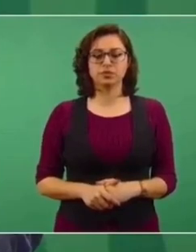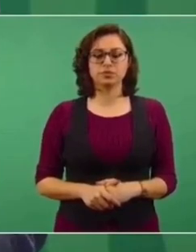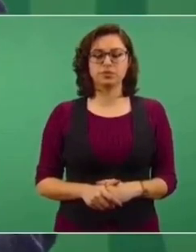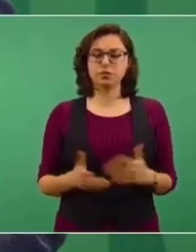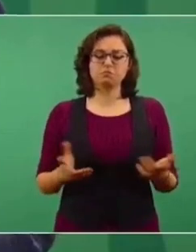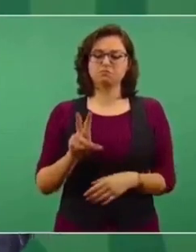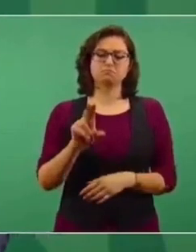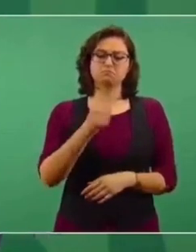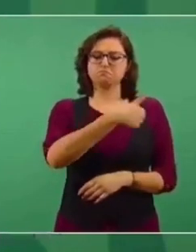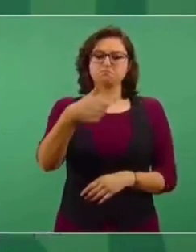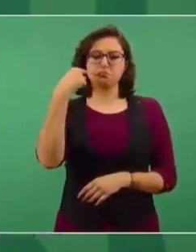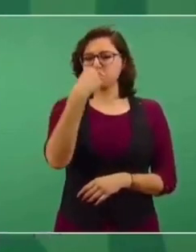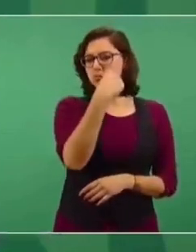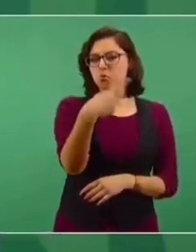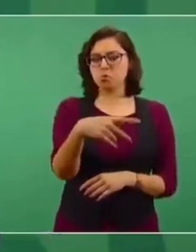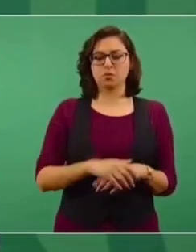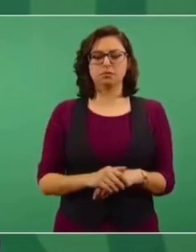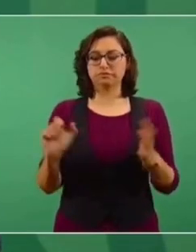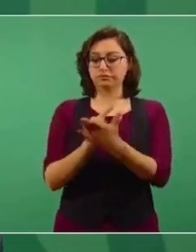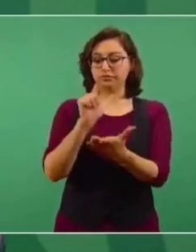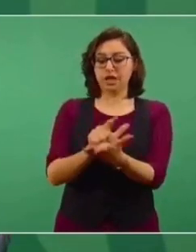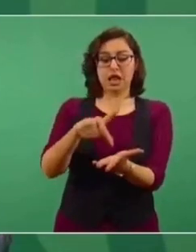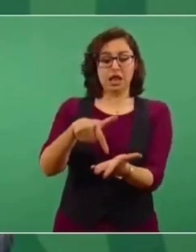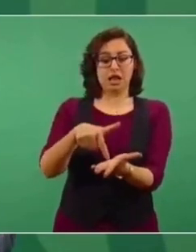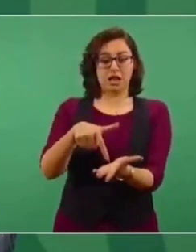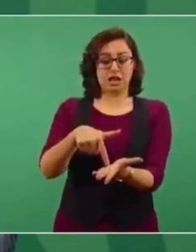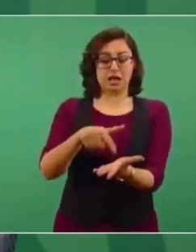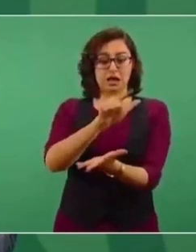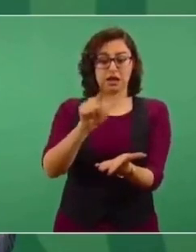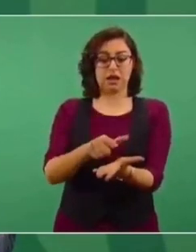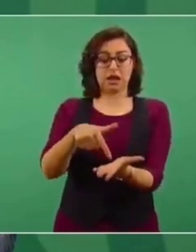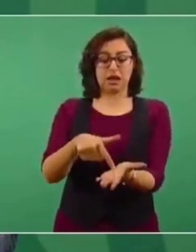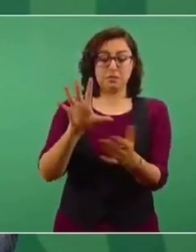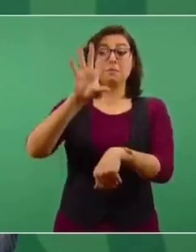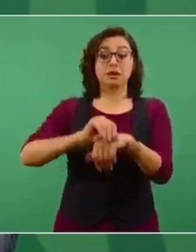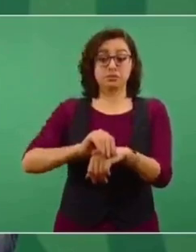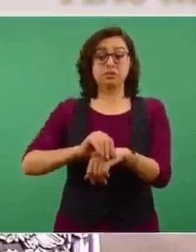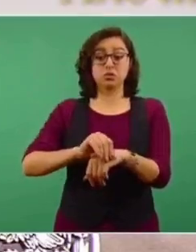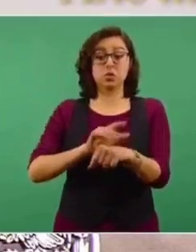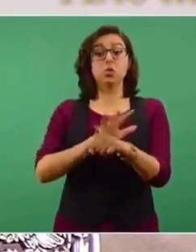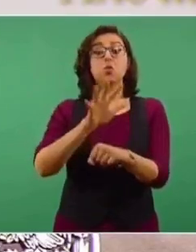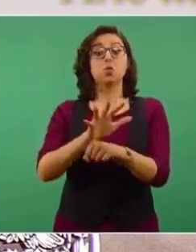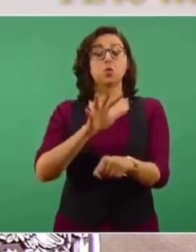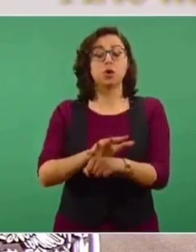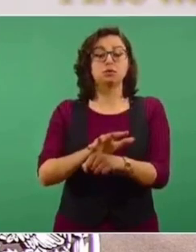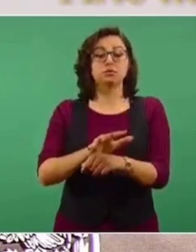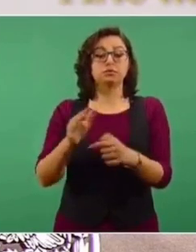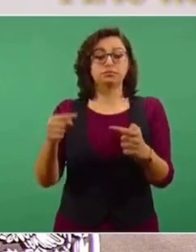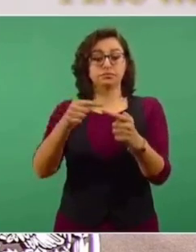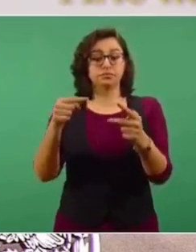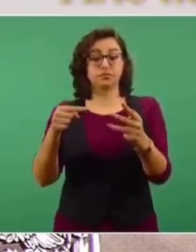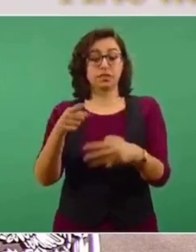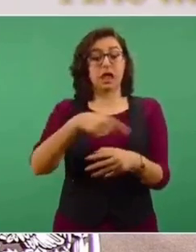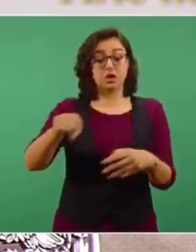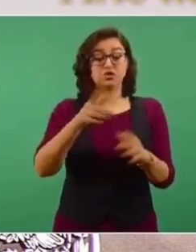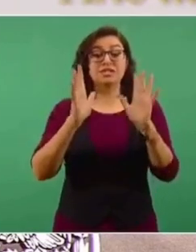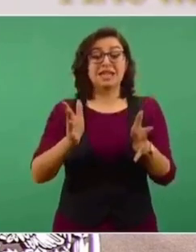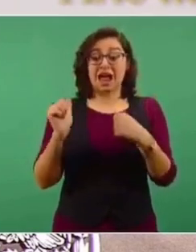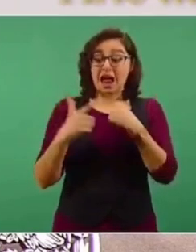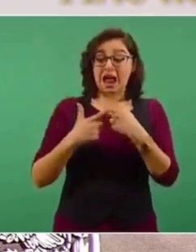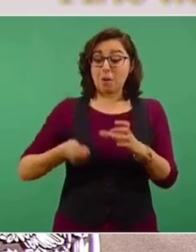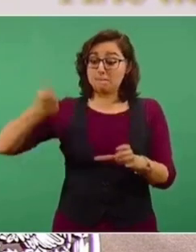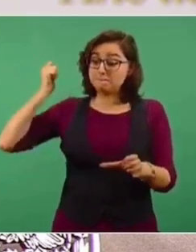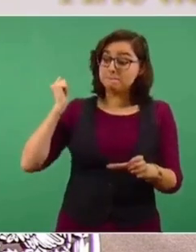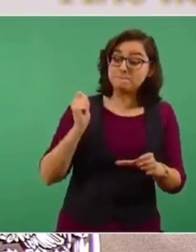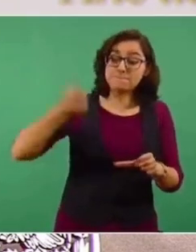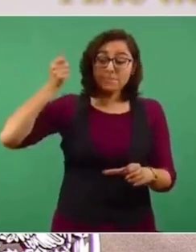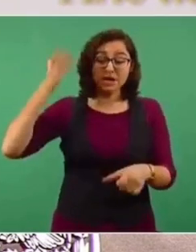De acuerdo a la ley, el registro de candidatos demanda sólo que no tengan antecedentes penales, es